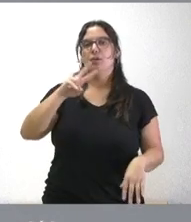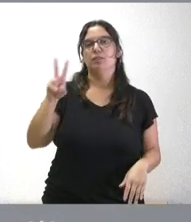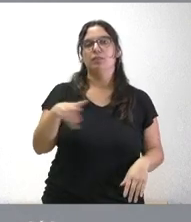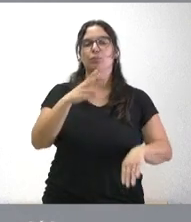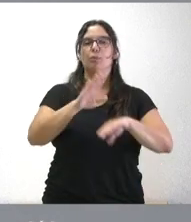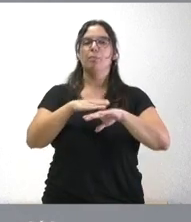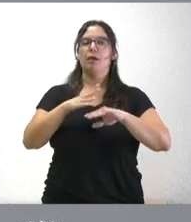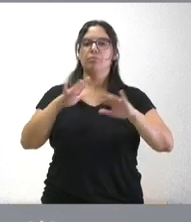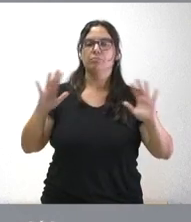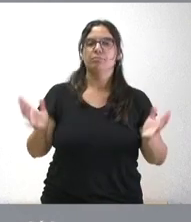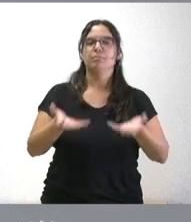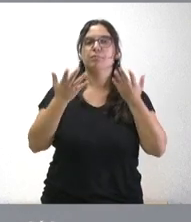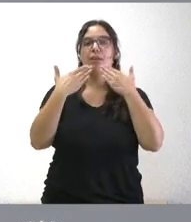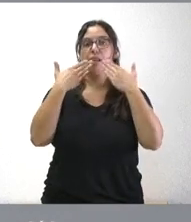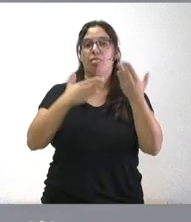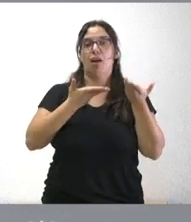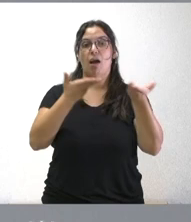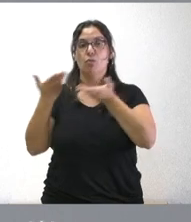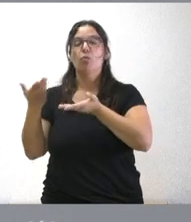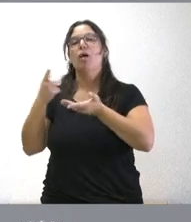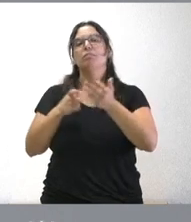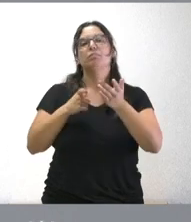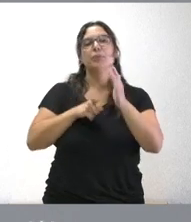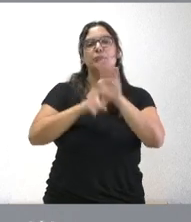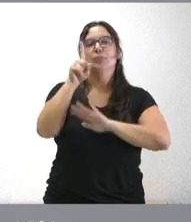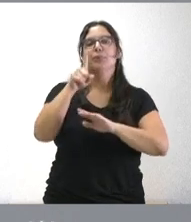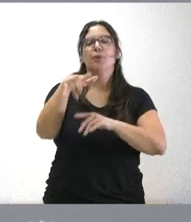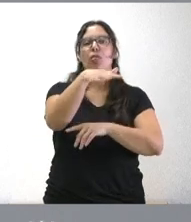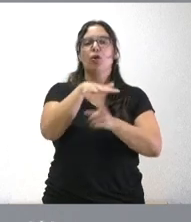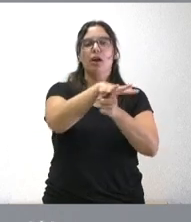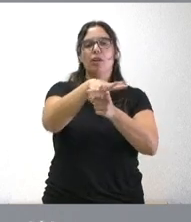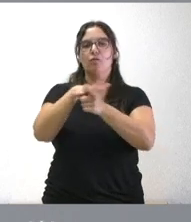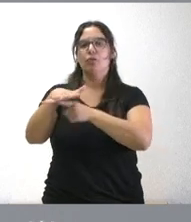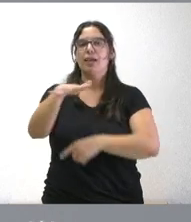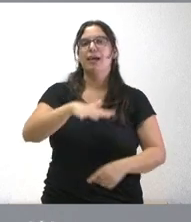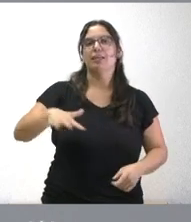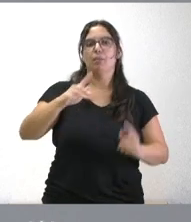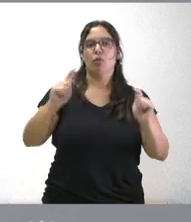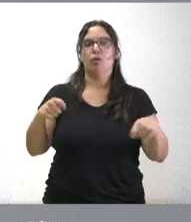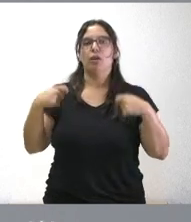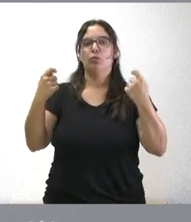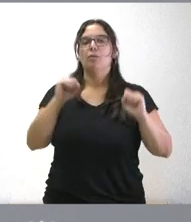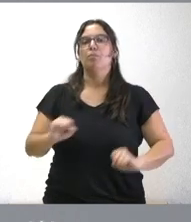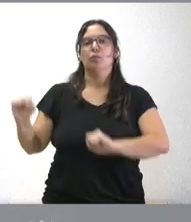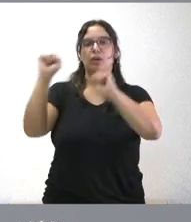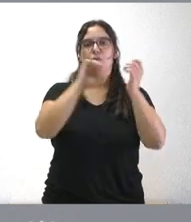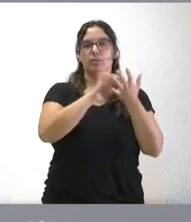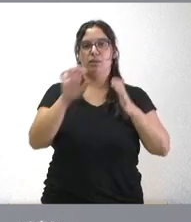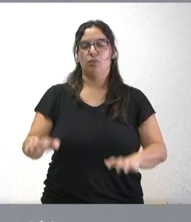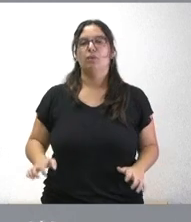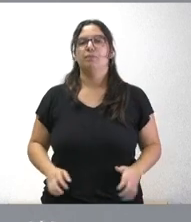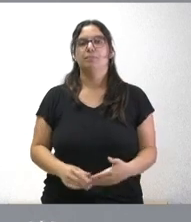favorecer, mediante ayudas, el desarrollo de las zonas de influencia de los espacios naturales protegidos de Castilla y León.